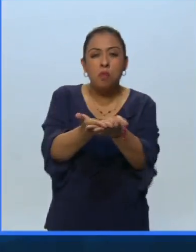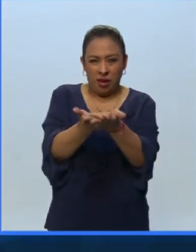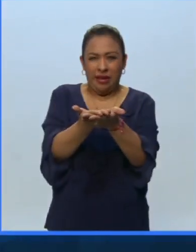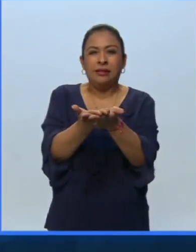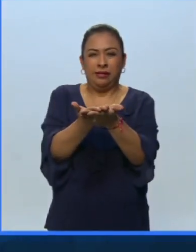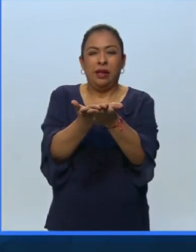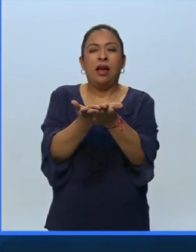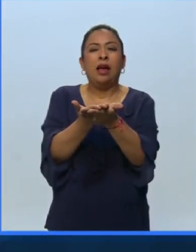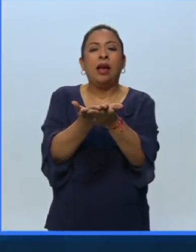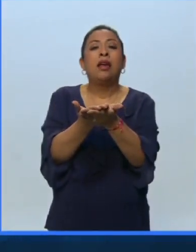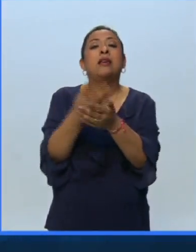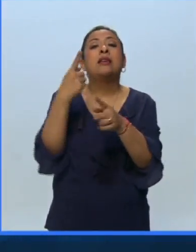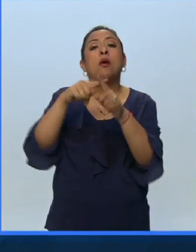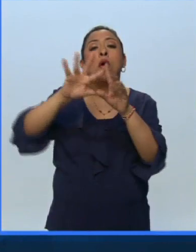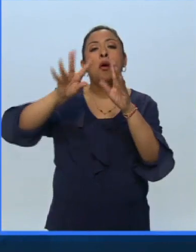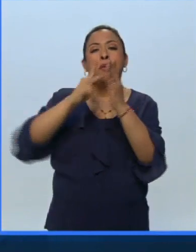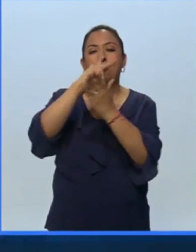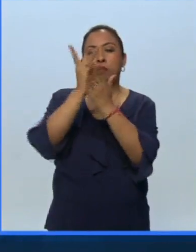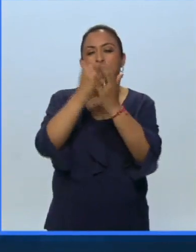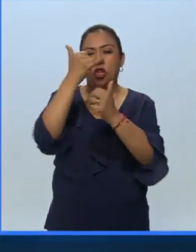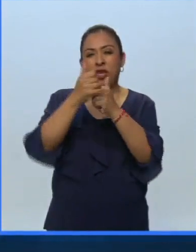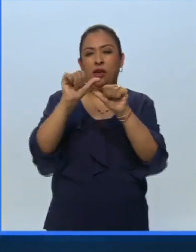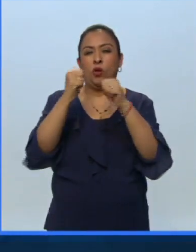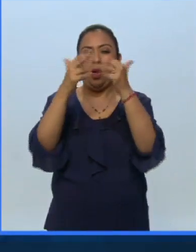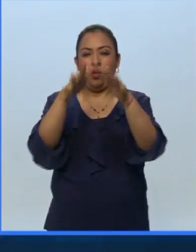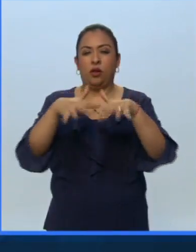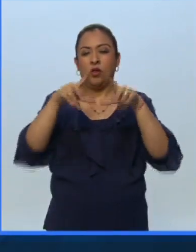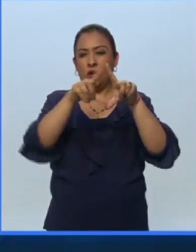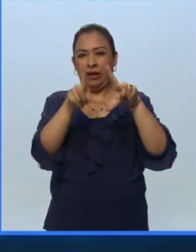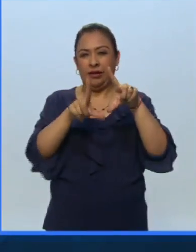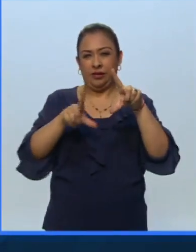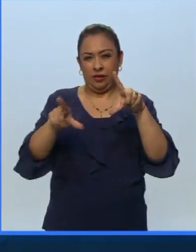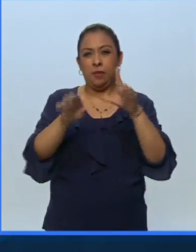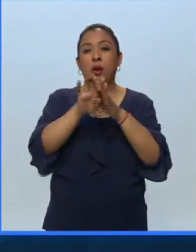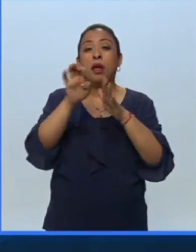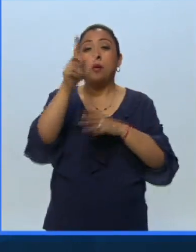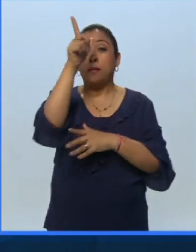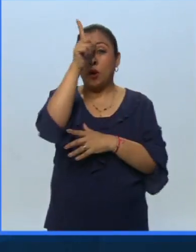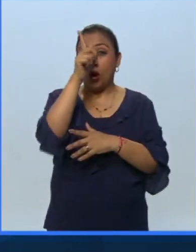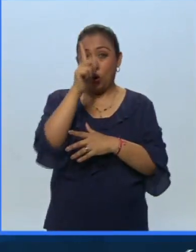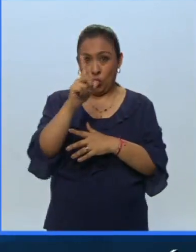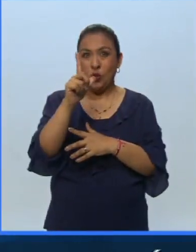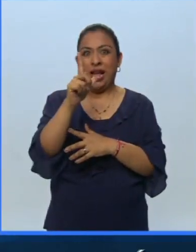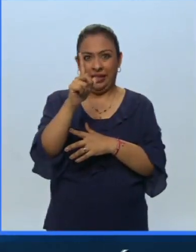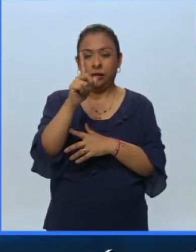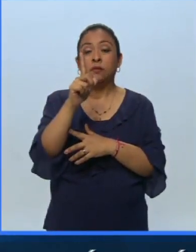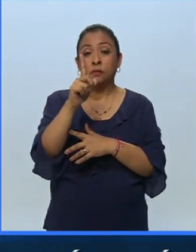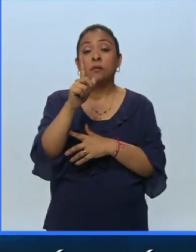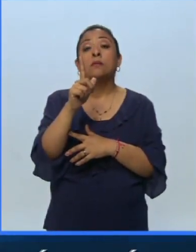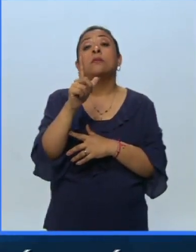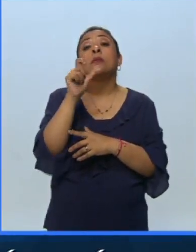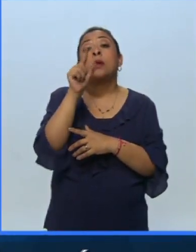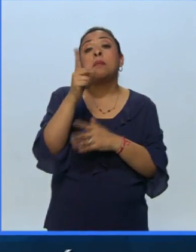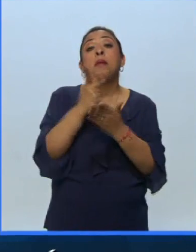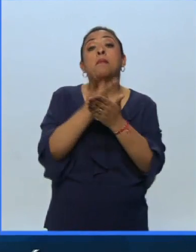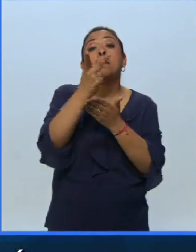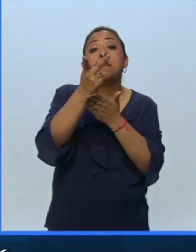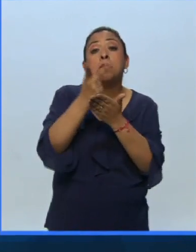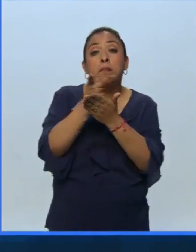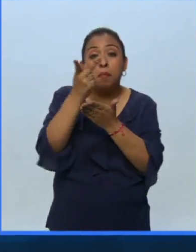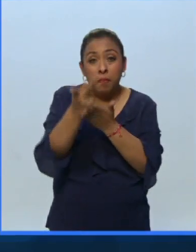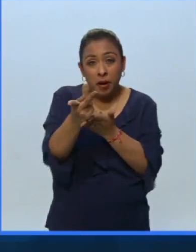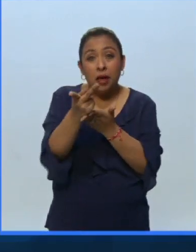forman parte del proyecto del Auditorio Nacional como es las lunas y como son los premios, los